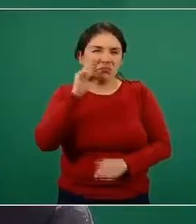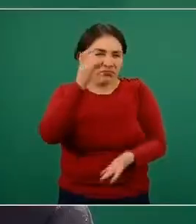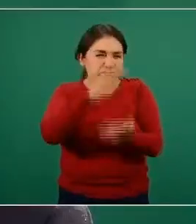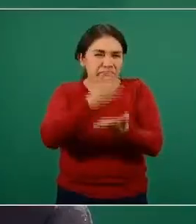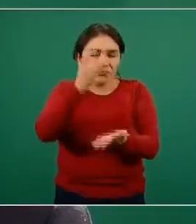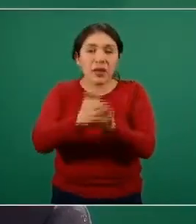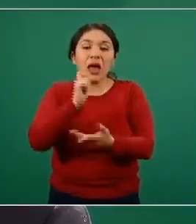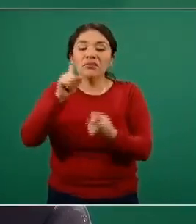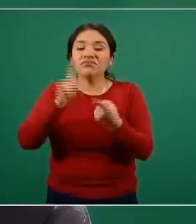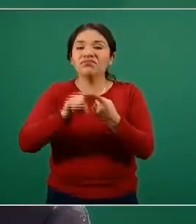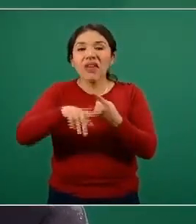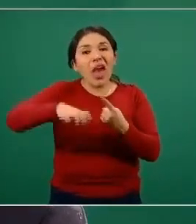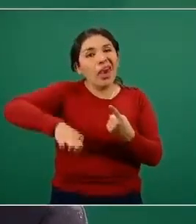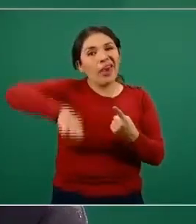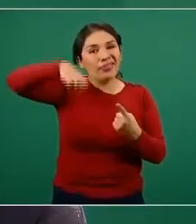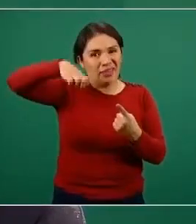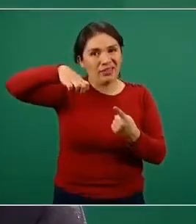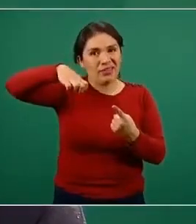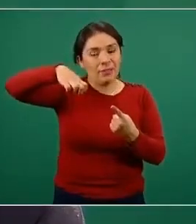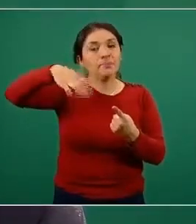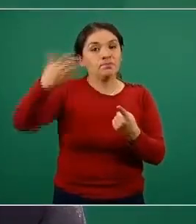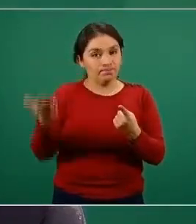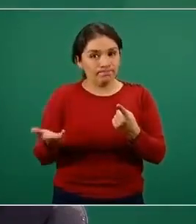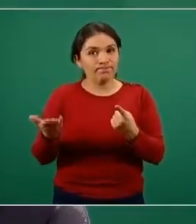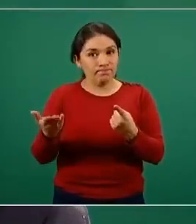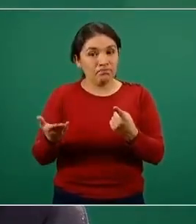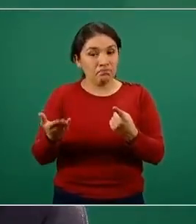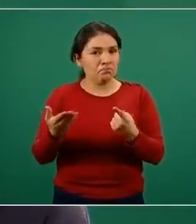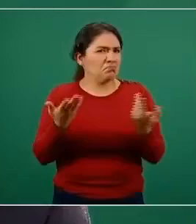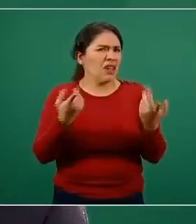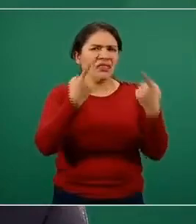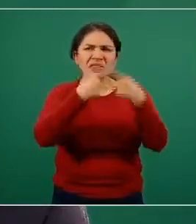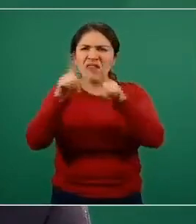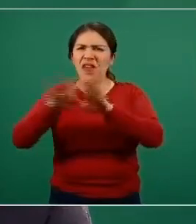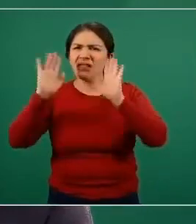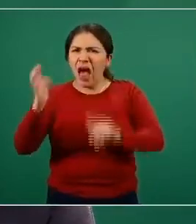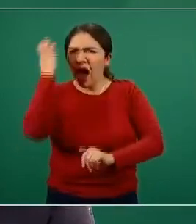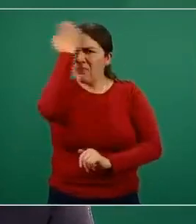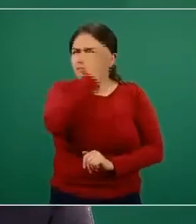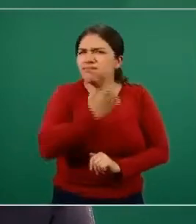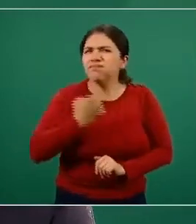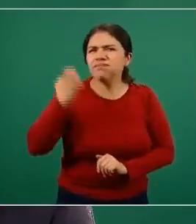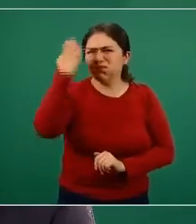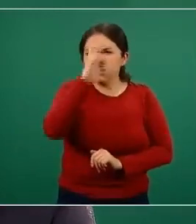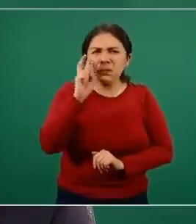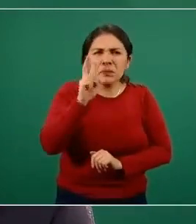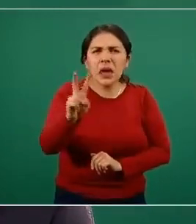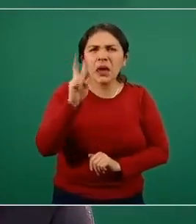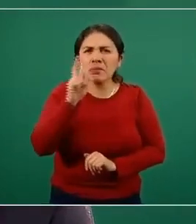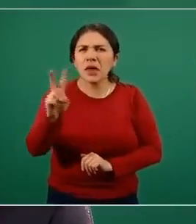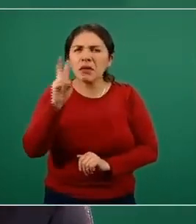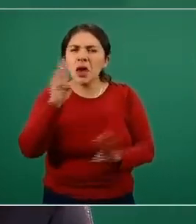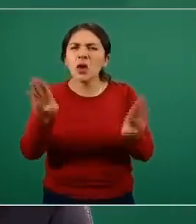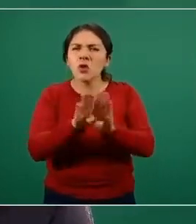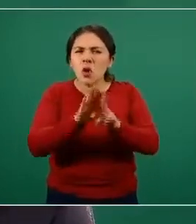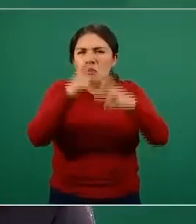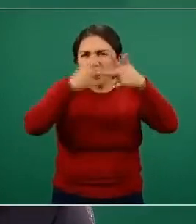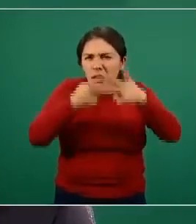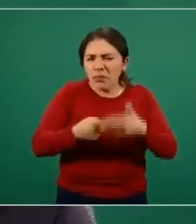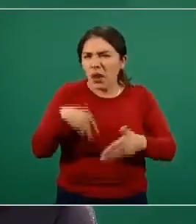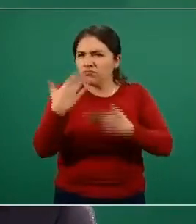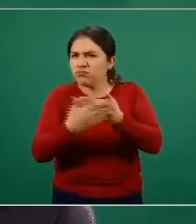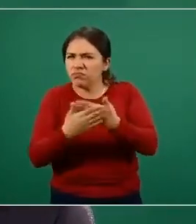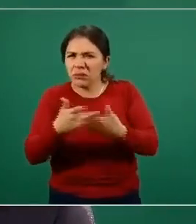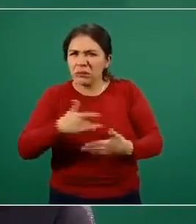es la edad, es la edad. Con diversos análisis y modelaciones matemáticas